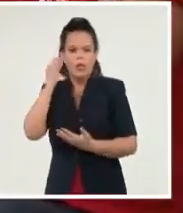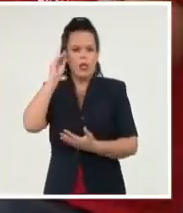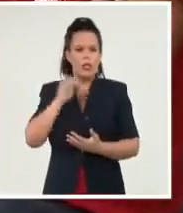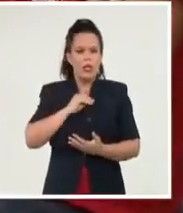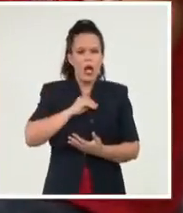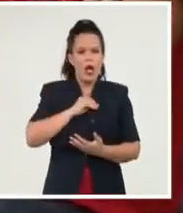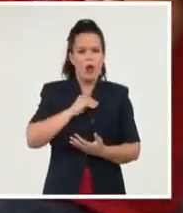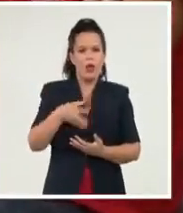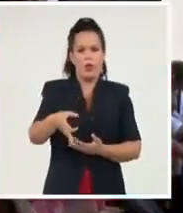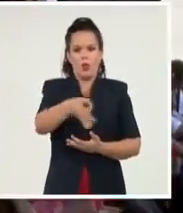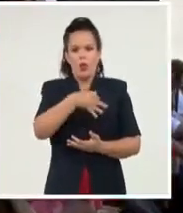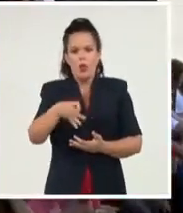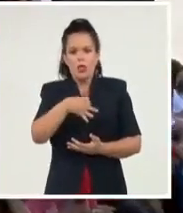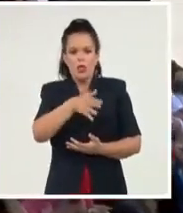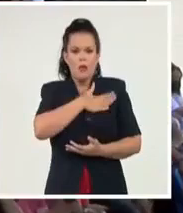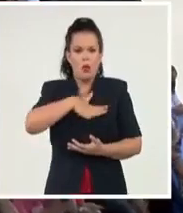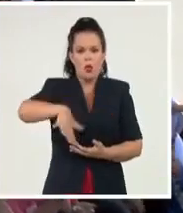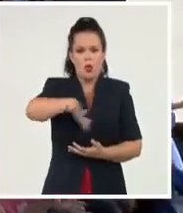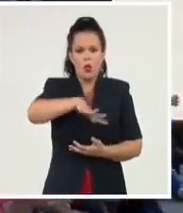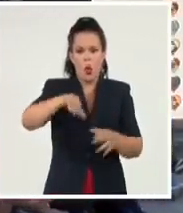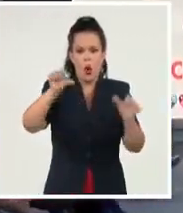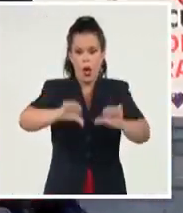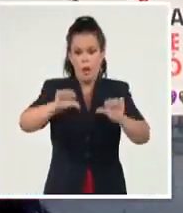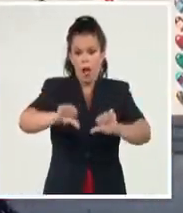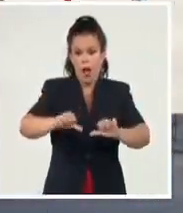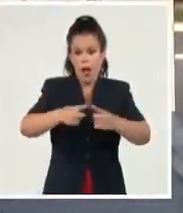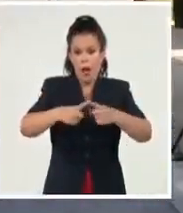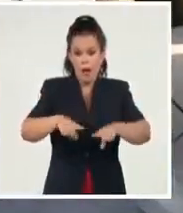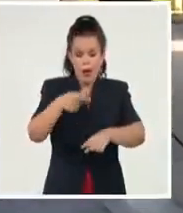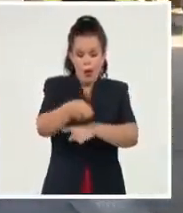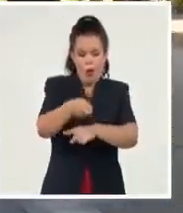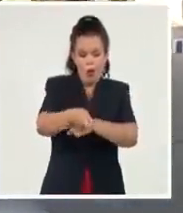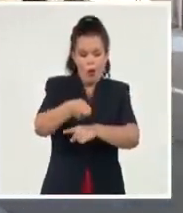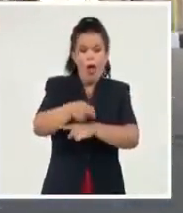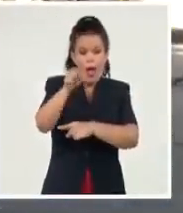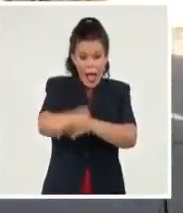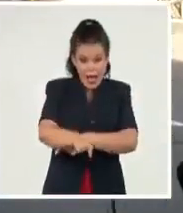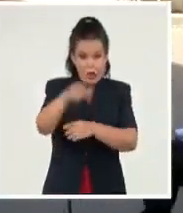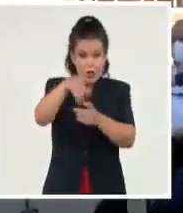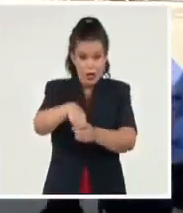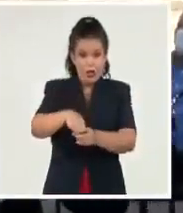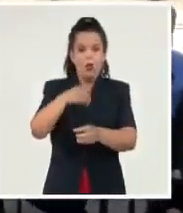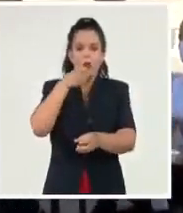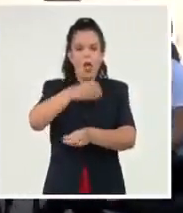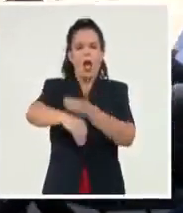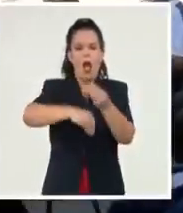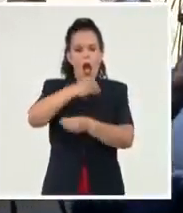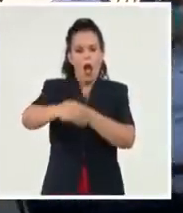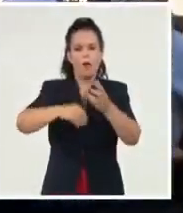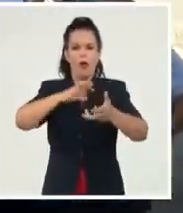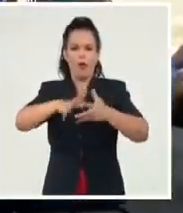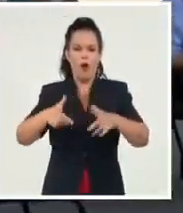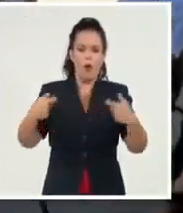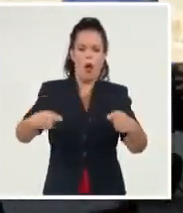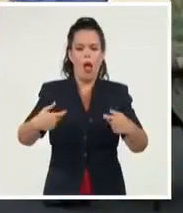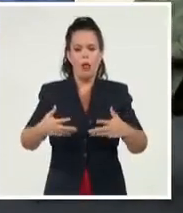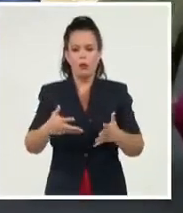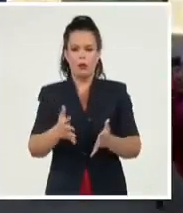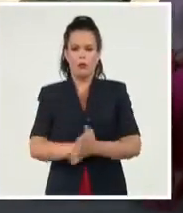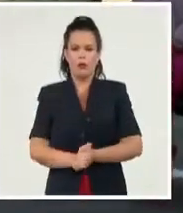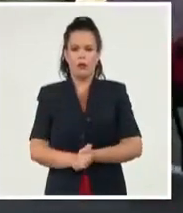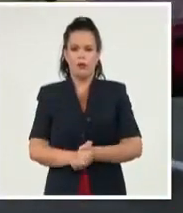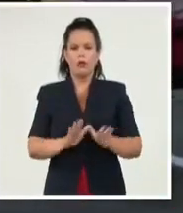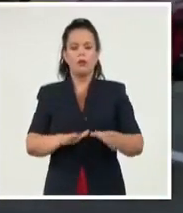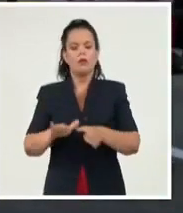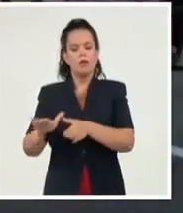profesionales. David Frambay, la rin y profesor de la Universidad de las Artes, relató algunos de los proyectos que desde Elisa se